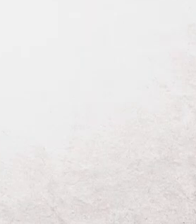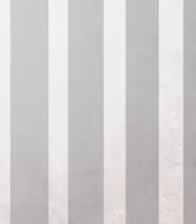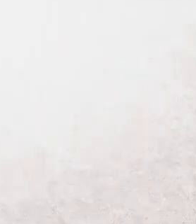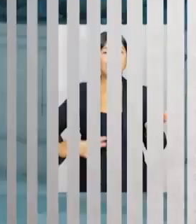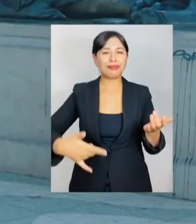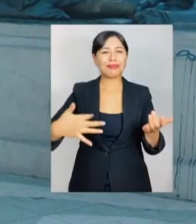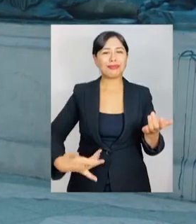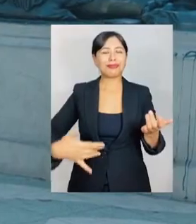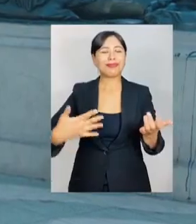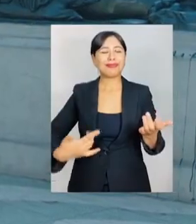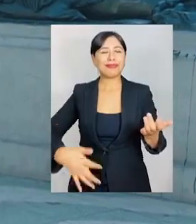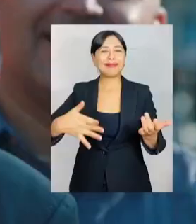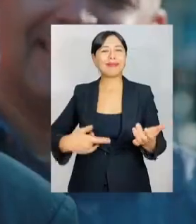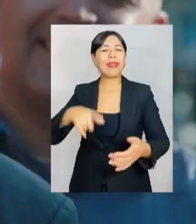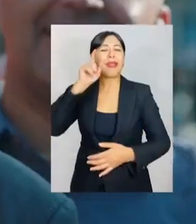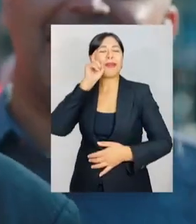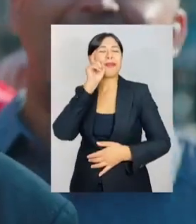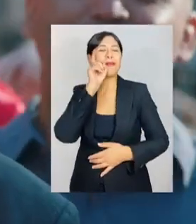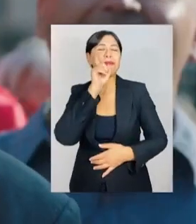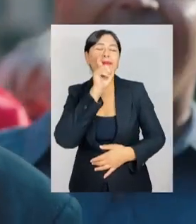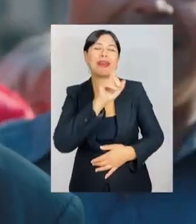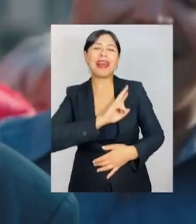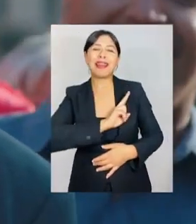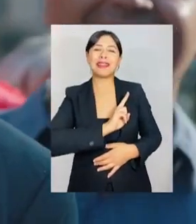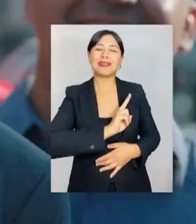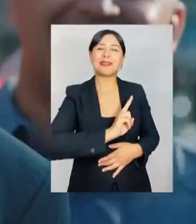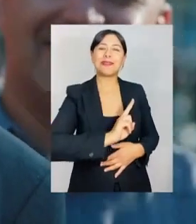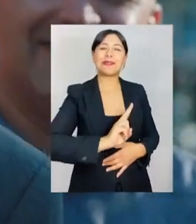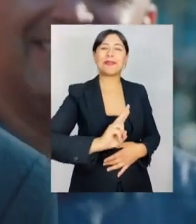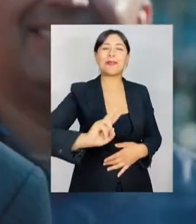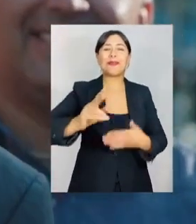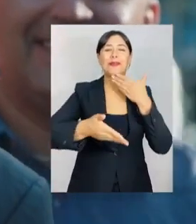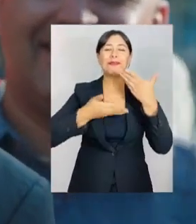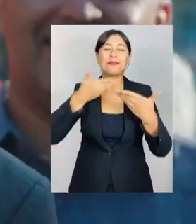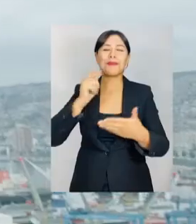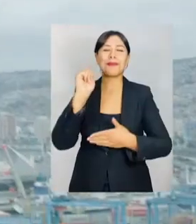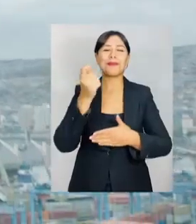La región de Valparaíso